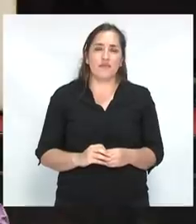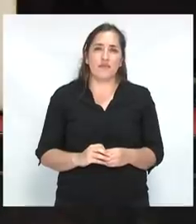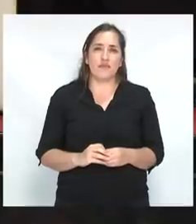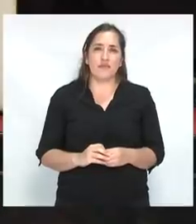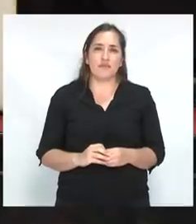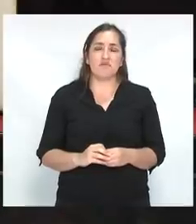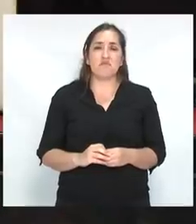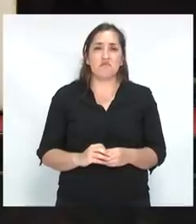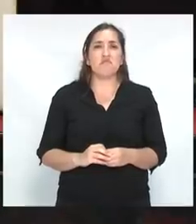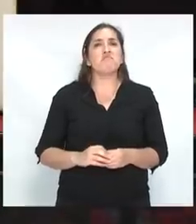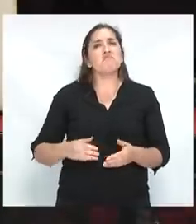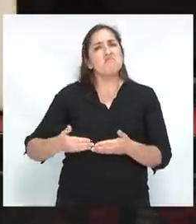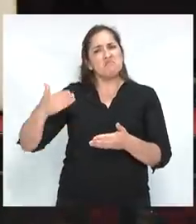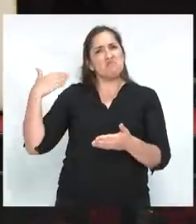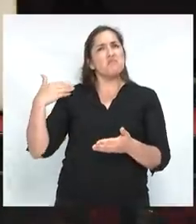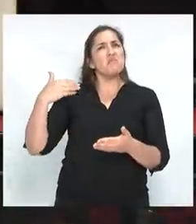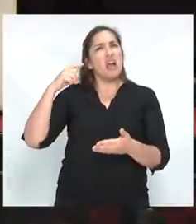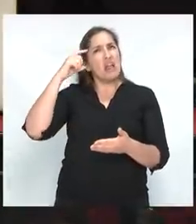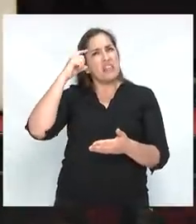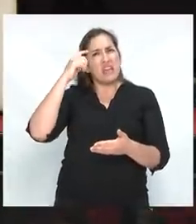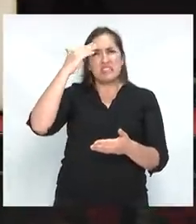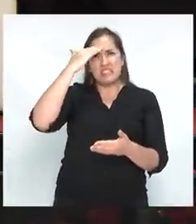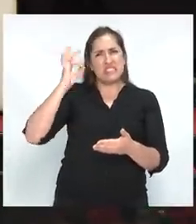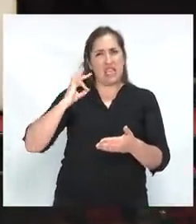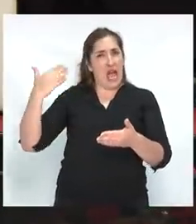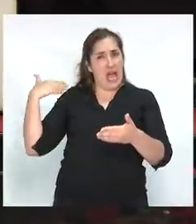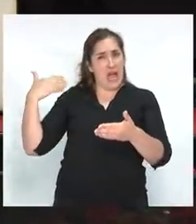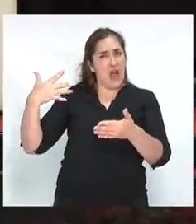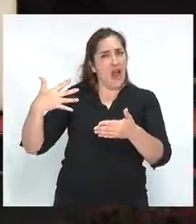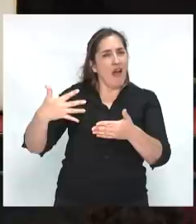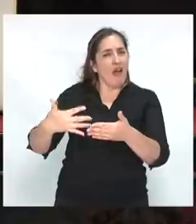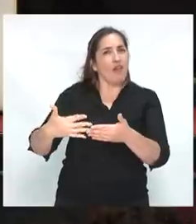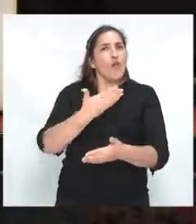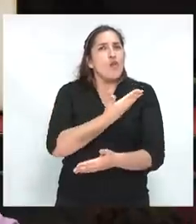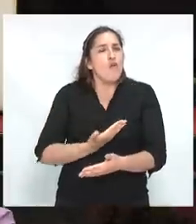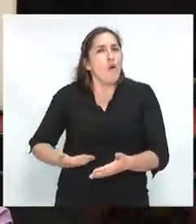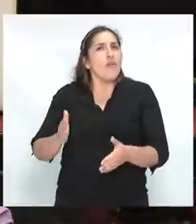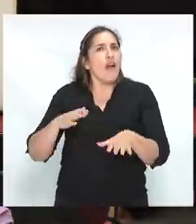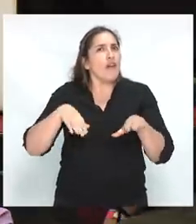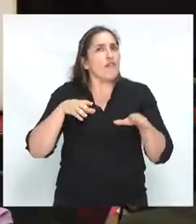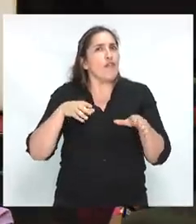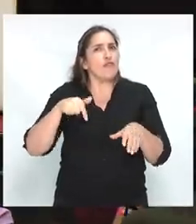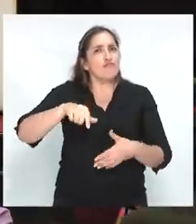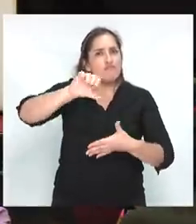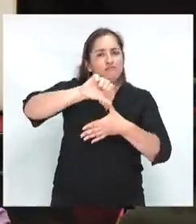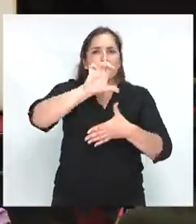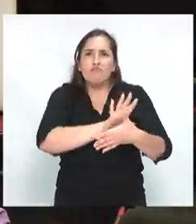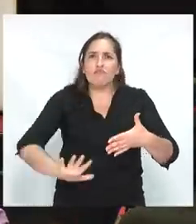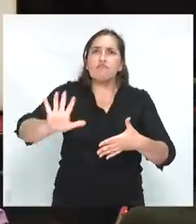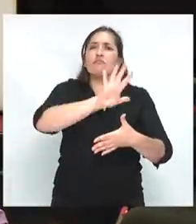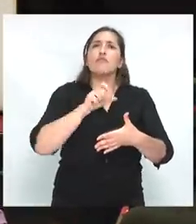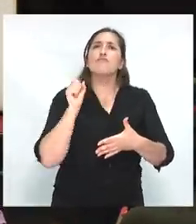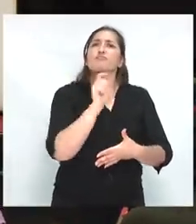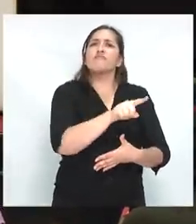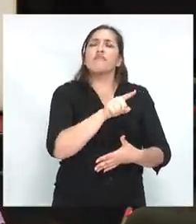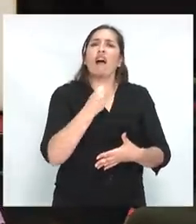En los últimos 10, 15 años en América Latina ha vivido toda una oleada de gobiernos de izquierda. Y